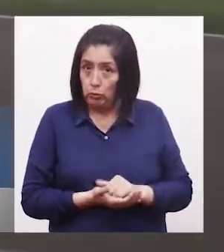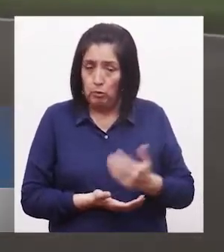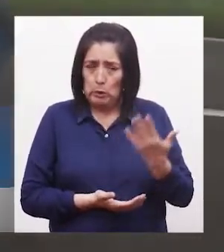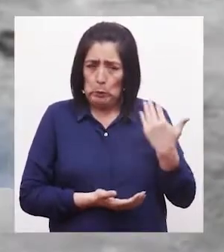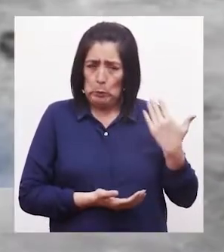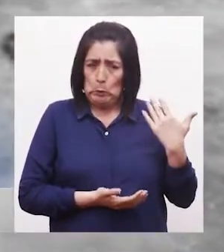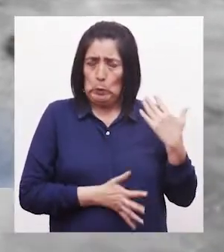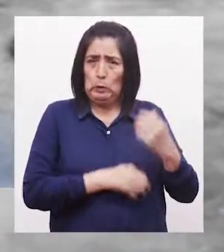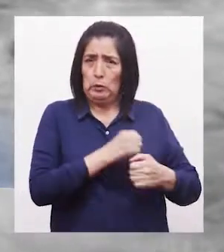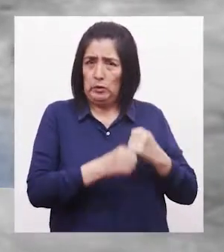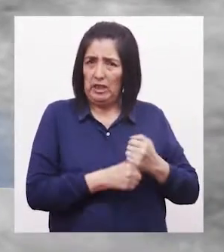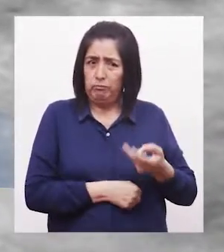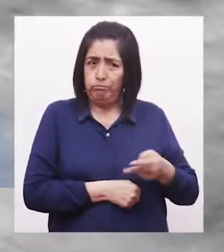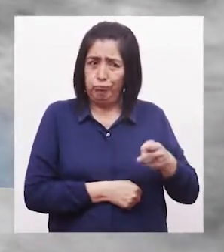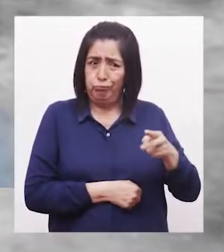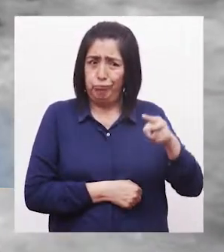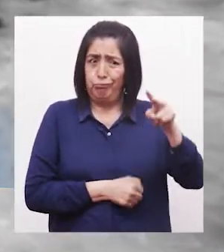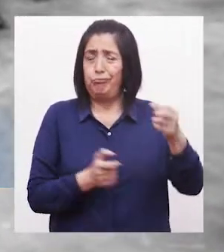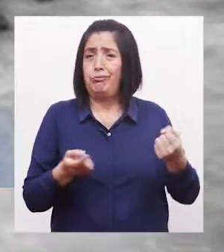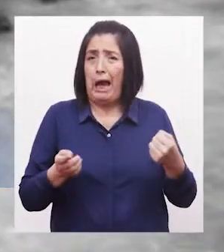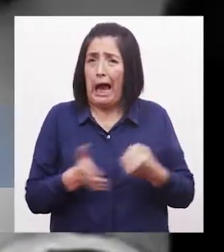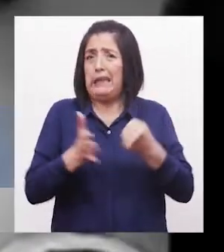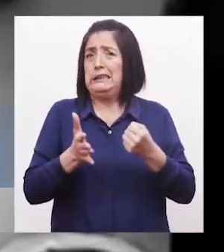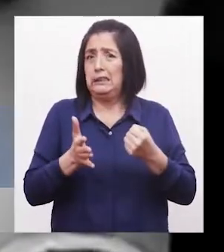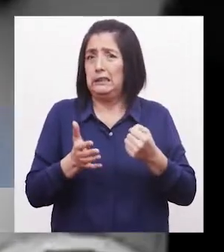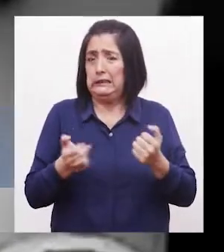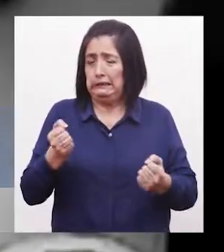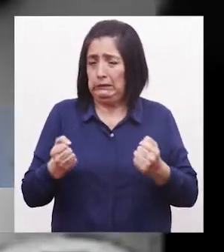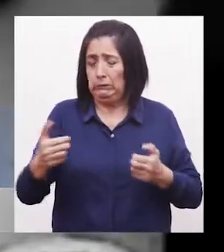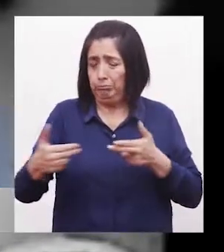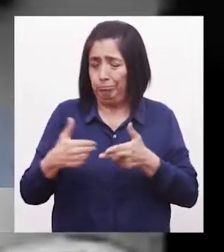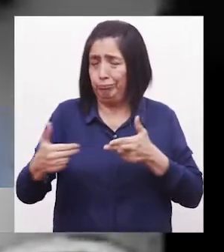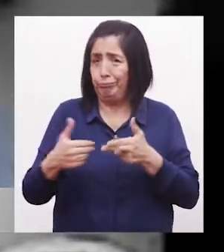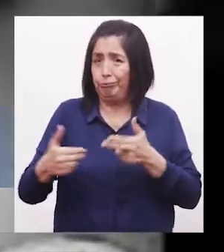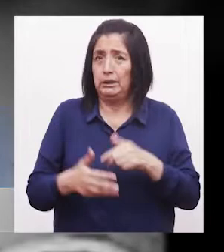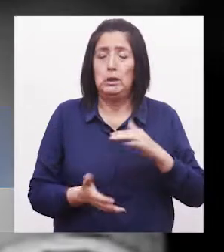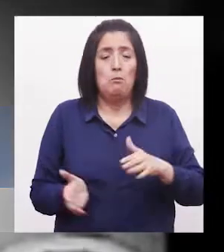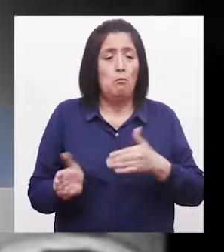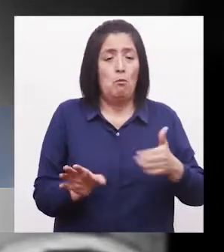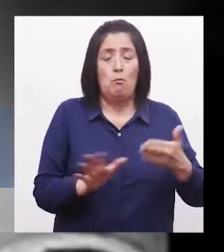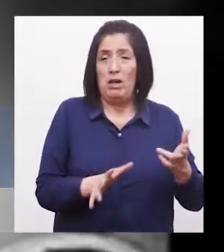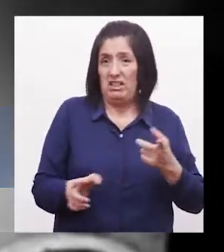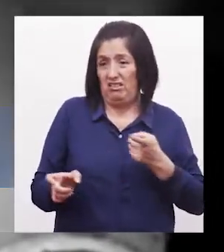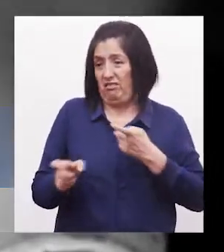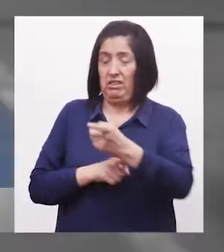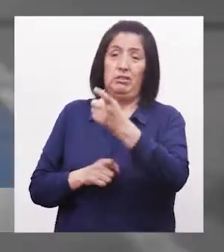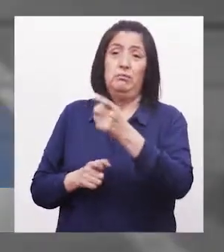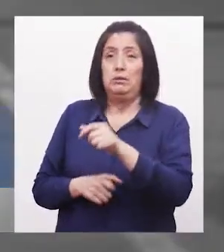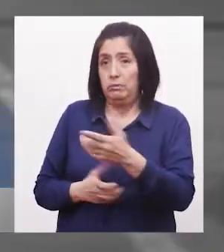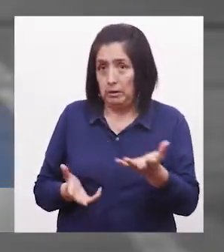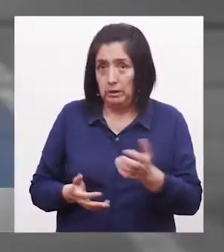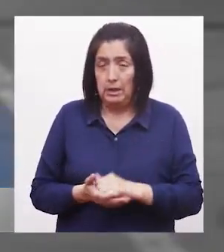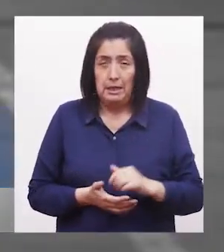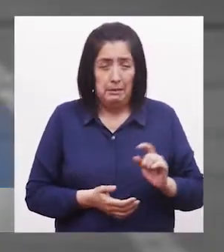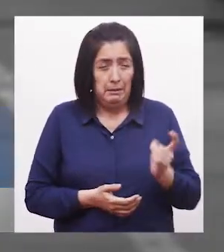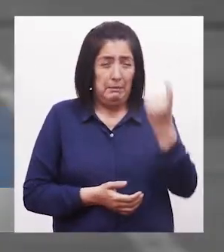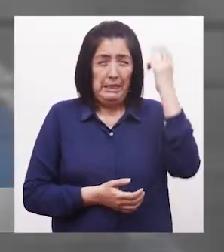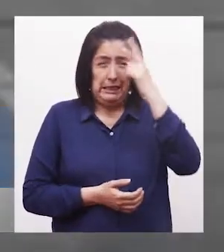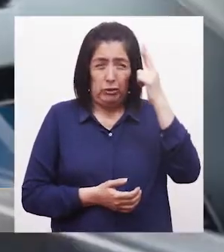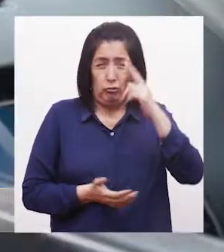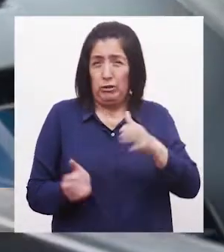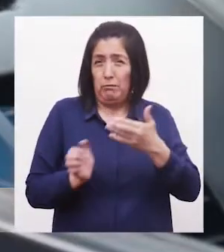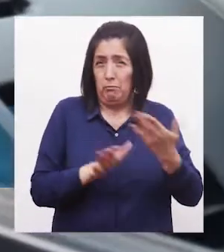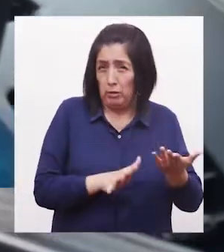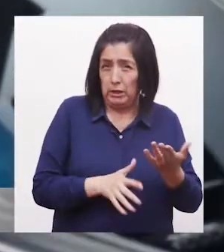últimos años se han incrementado los accidentes de tránsito Y con ello las muertes y lesiones por estos eventos Siendo la primera causa de